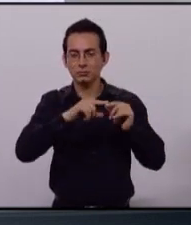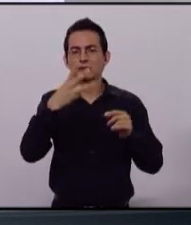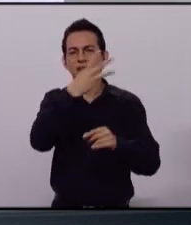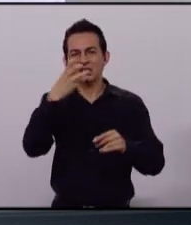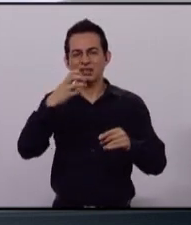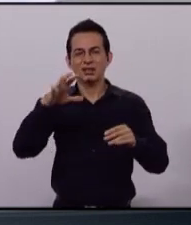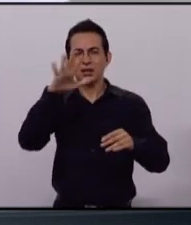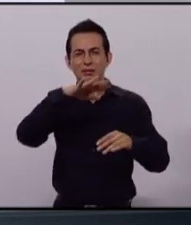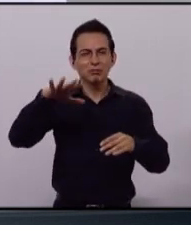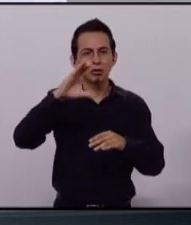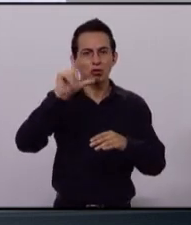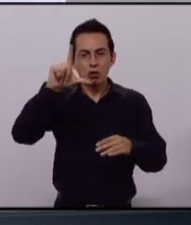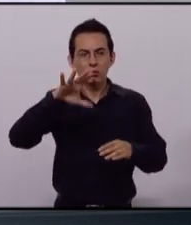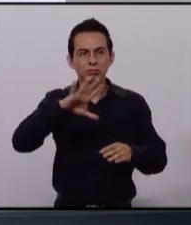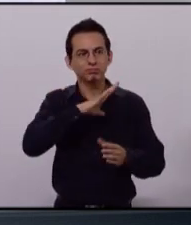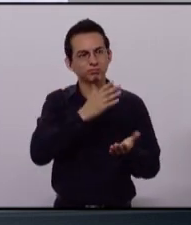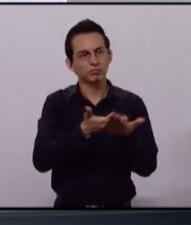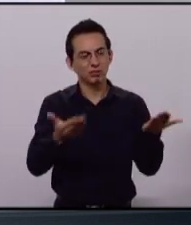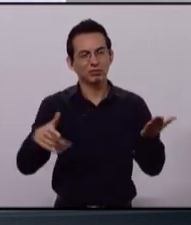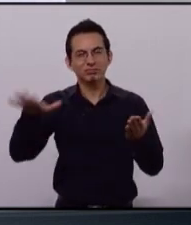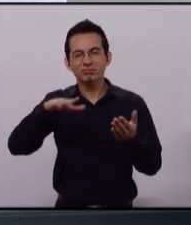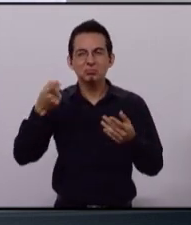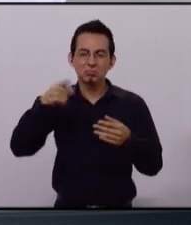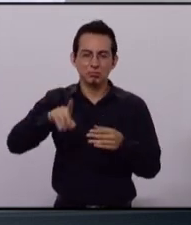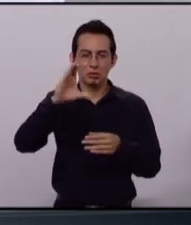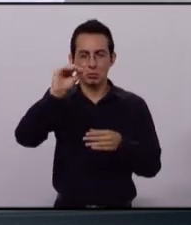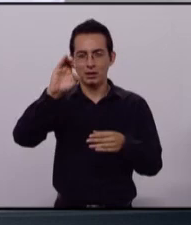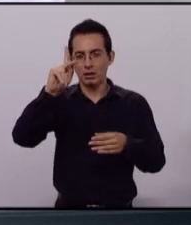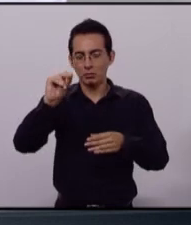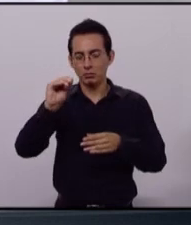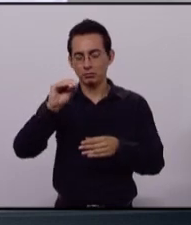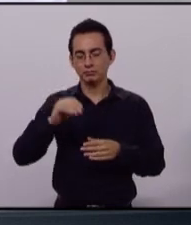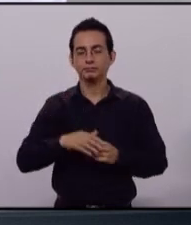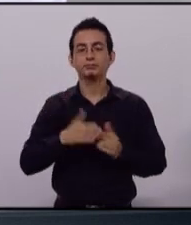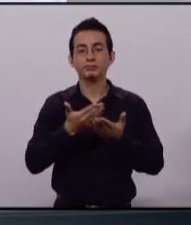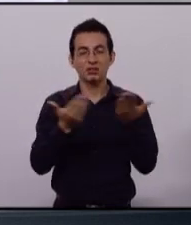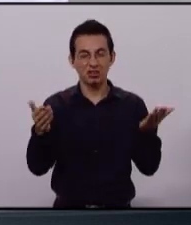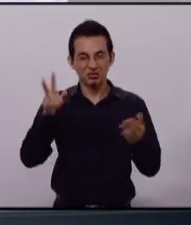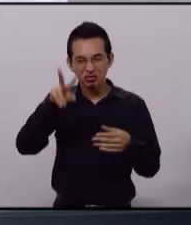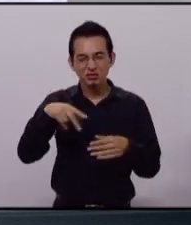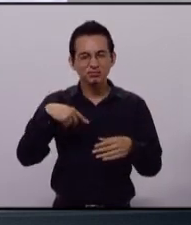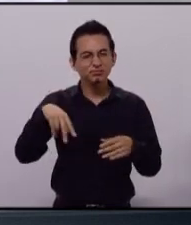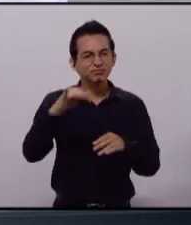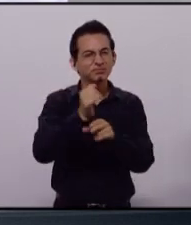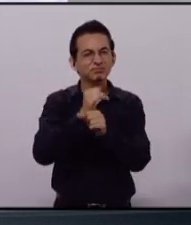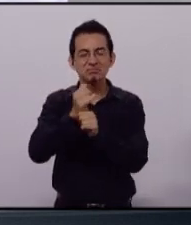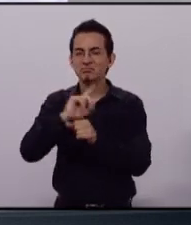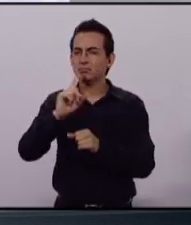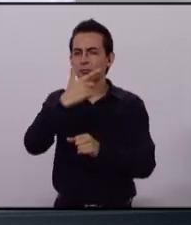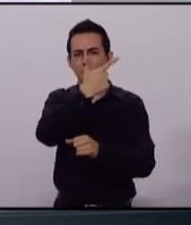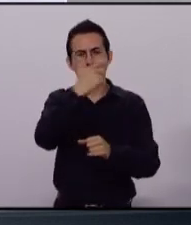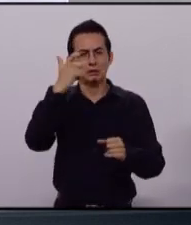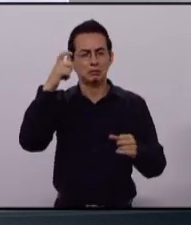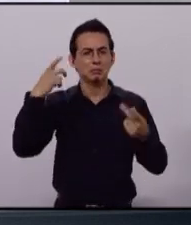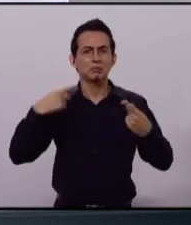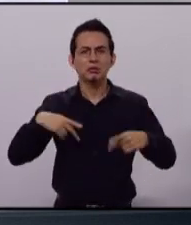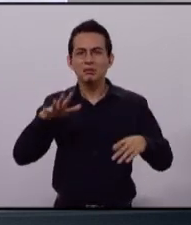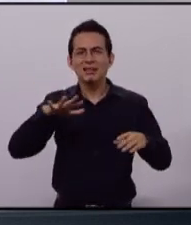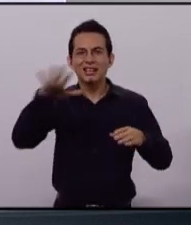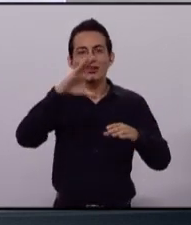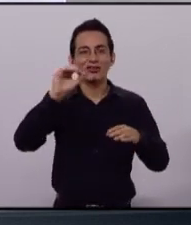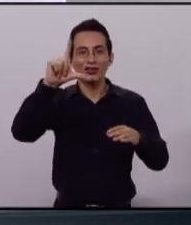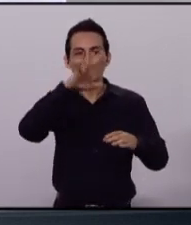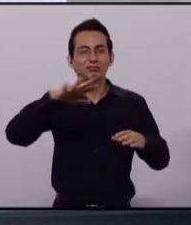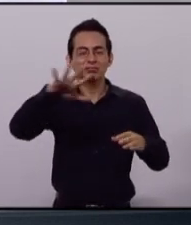formales según datos de la COEPO Jalisco. Pero en realidad, en Zapopan hay más de 700 colonias que ni la propia